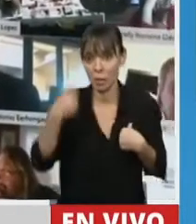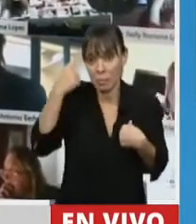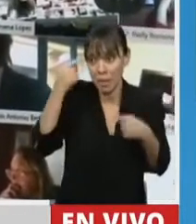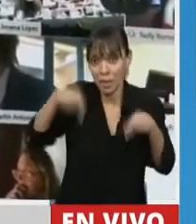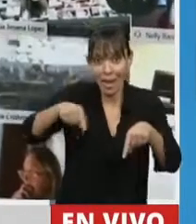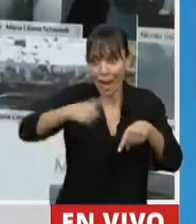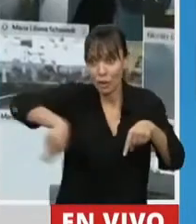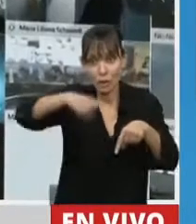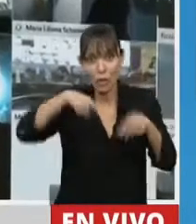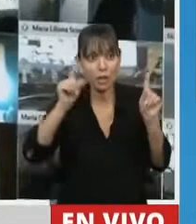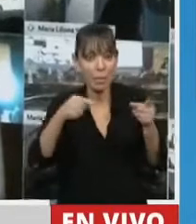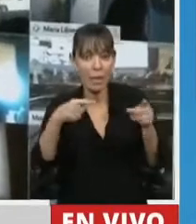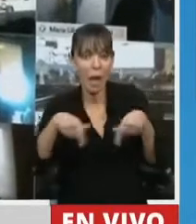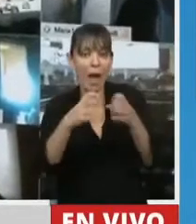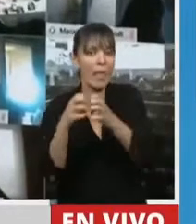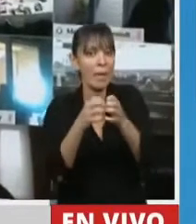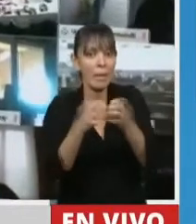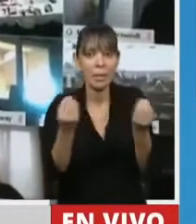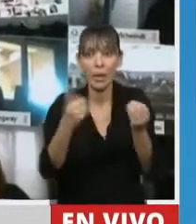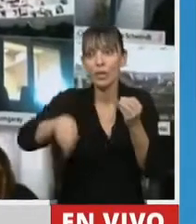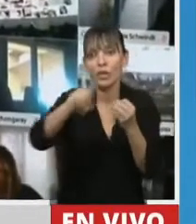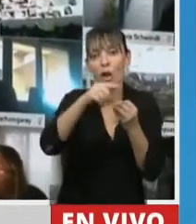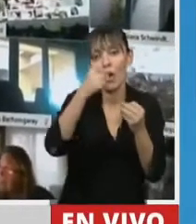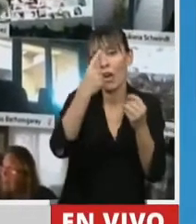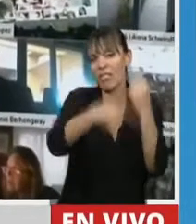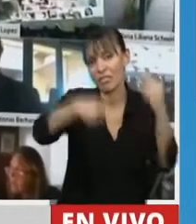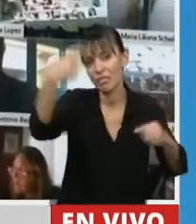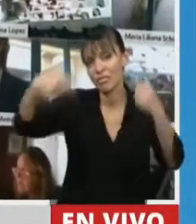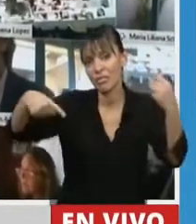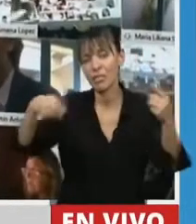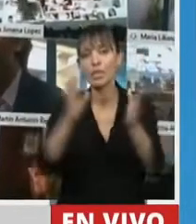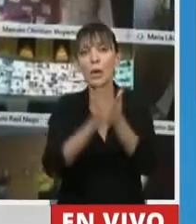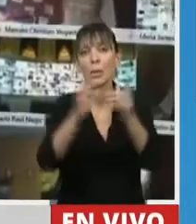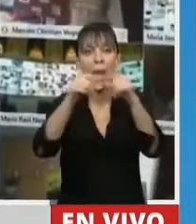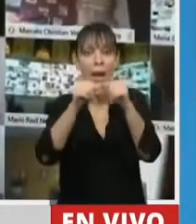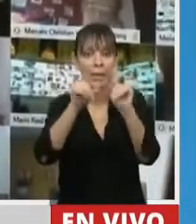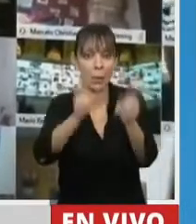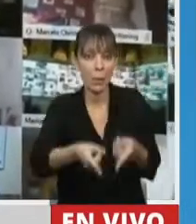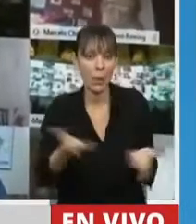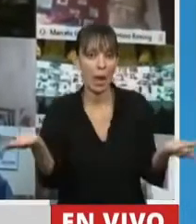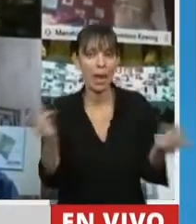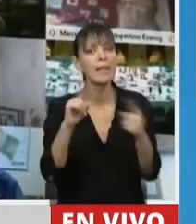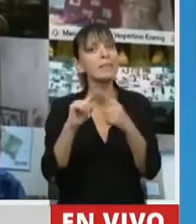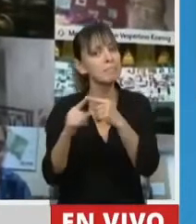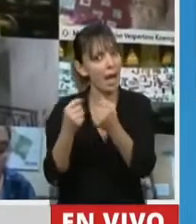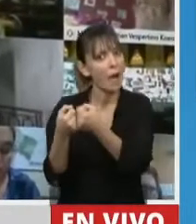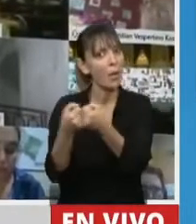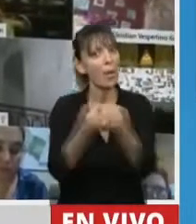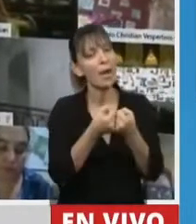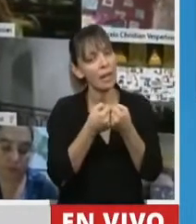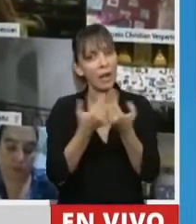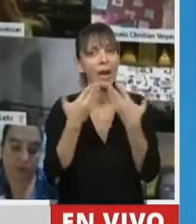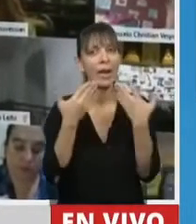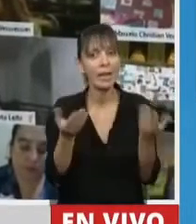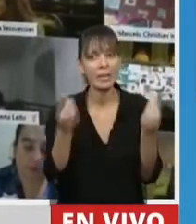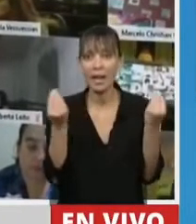que estamos dándonos un debate porque no todos pensamos lo mismo en cuanto a este artículo y llegamos a un consenso. Y se logró gracias